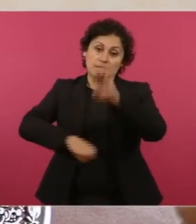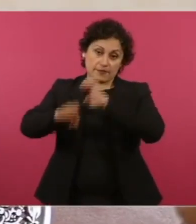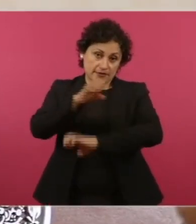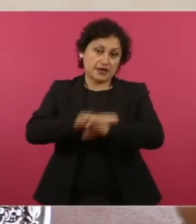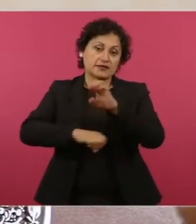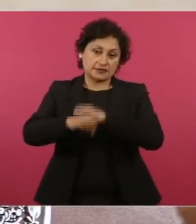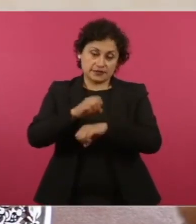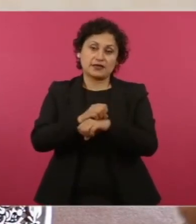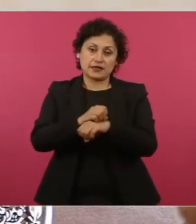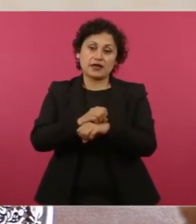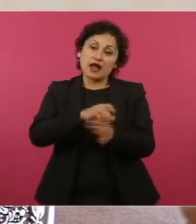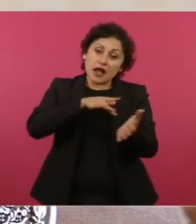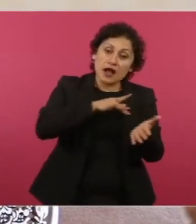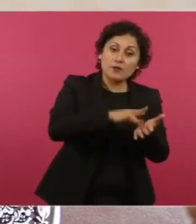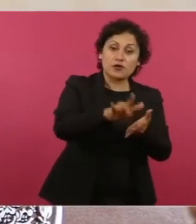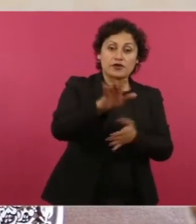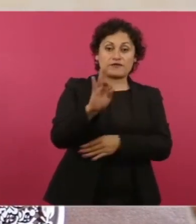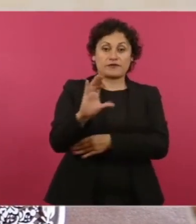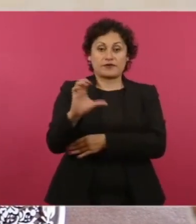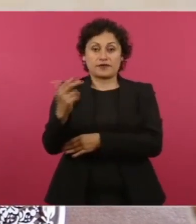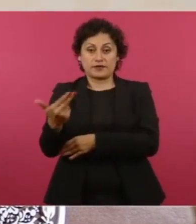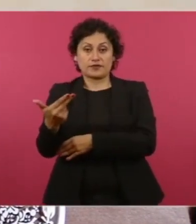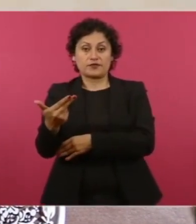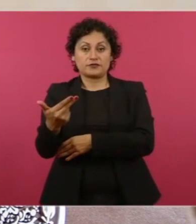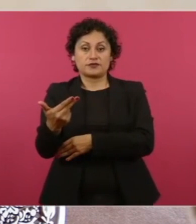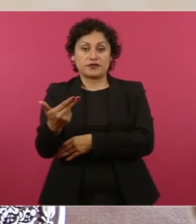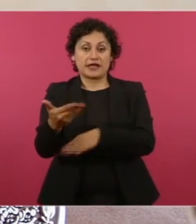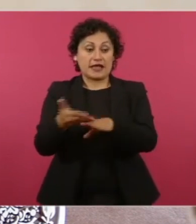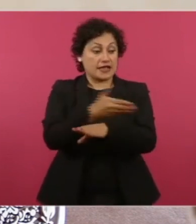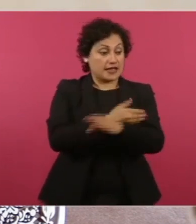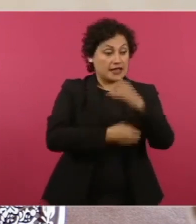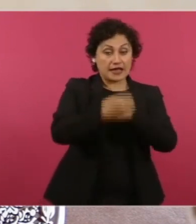en favor de Calderón en la elección del 2006,